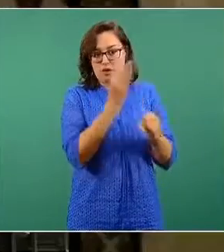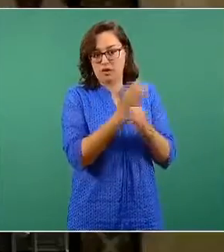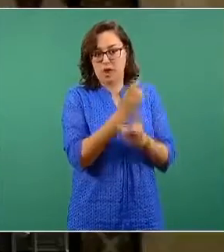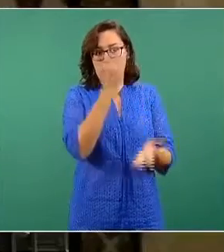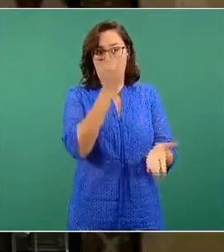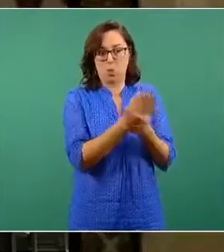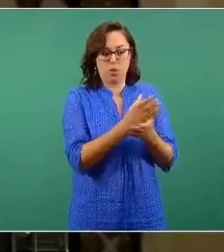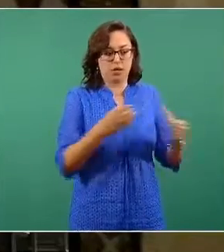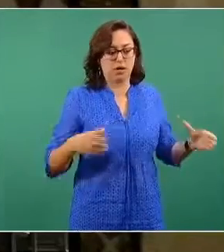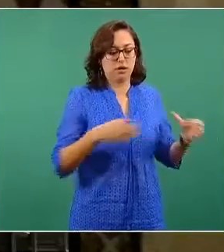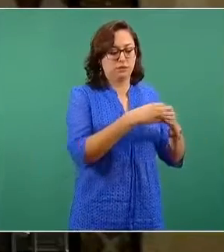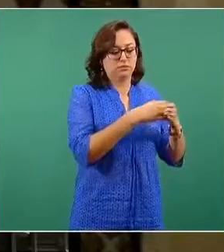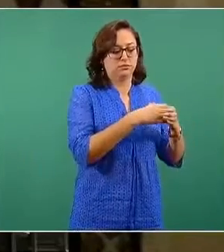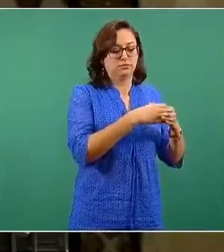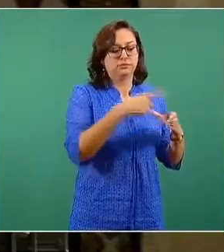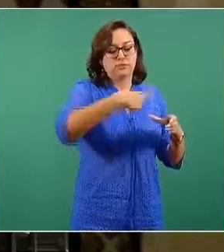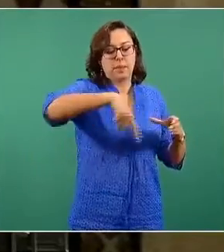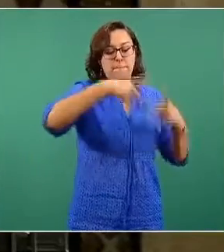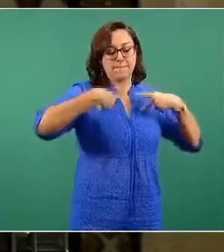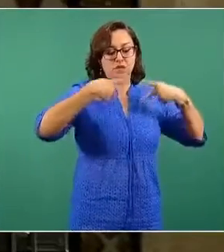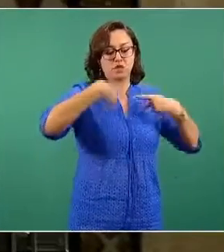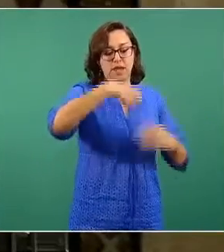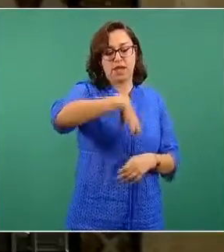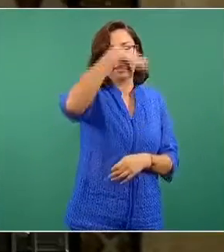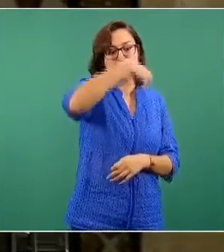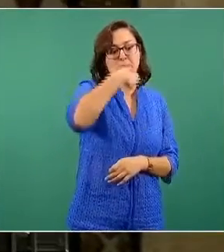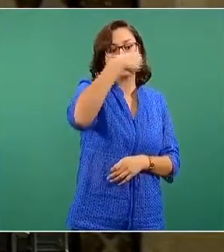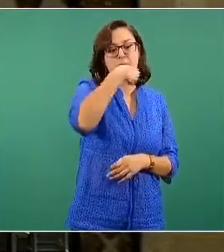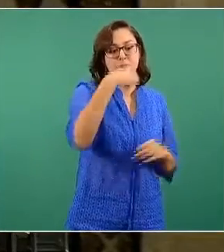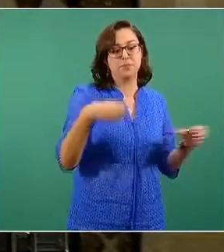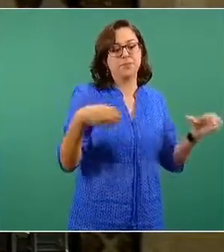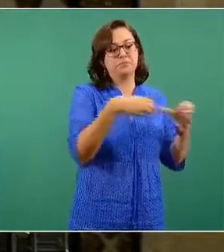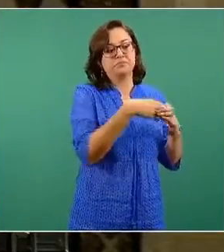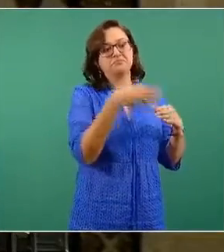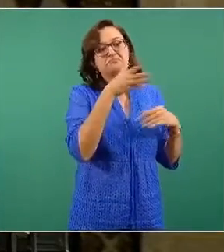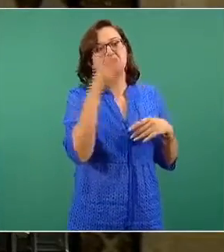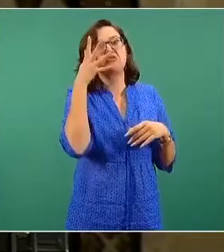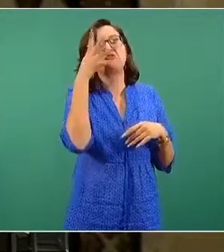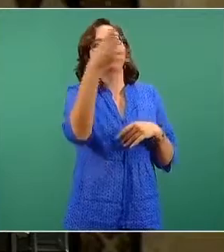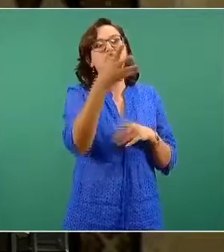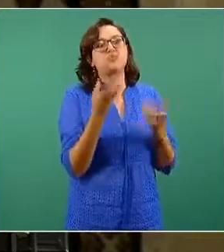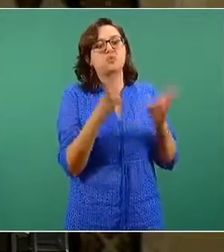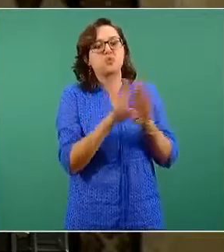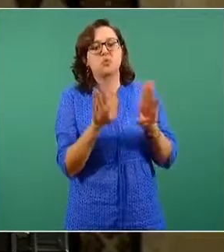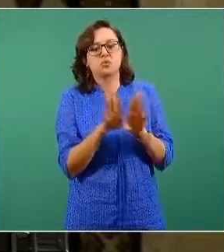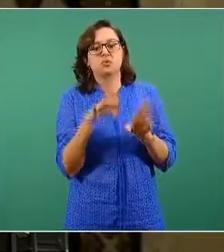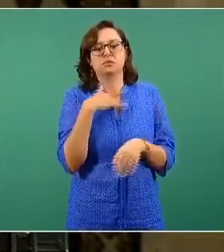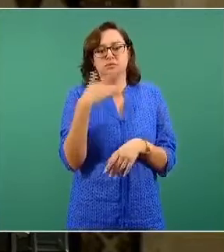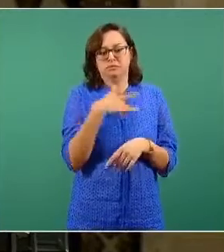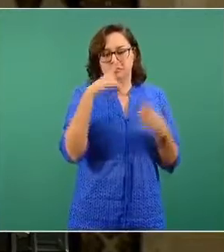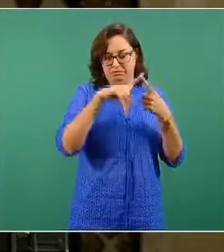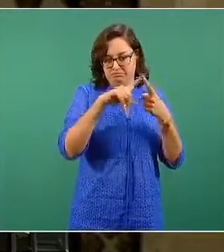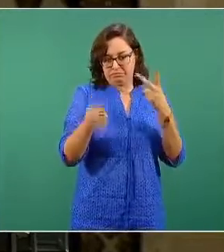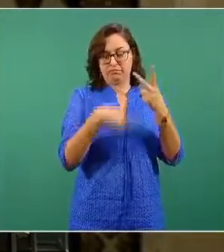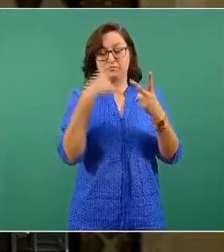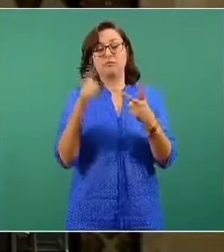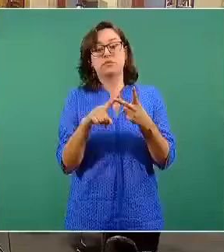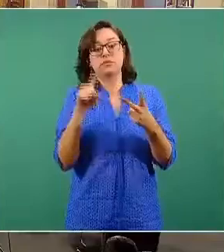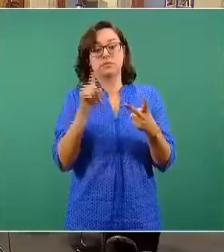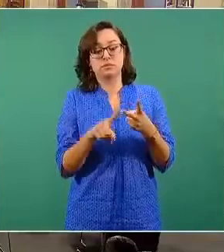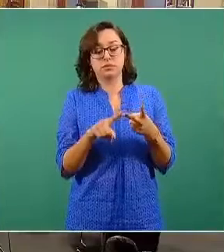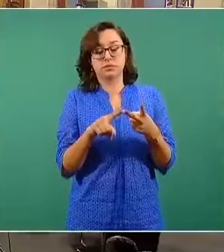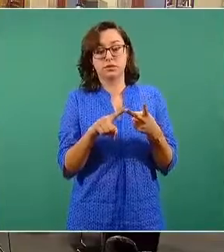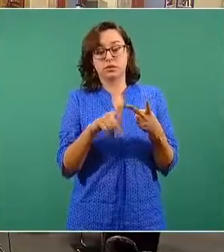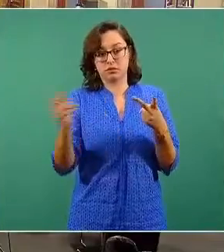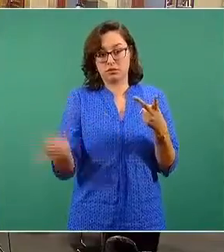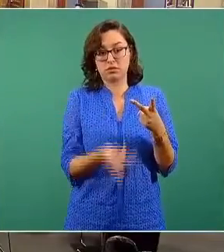caso, bueno, pues de 65 para arriba. ¿Qué tipo de expectativa podemos tener? Y les quiero hacer una segunda pregunta. Hoy el